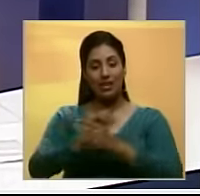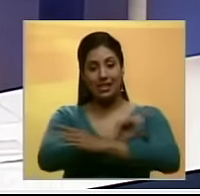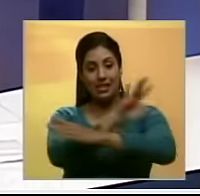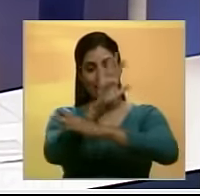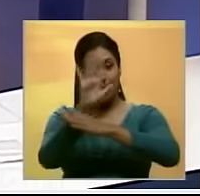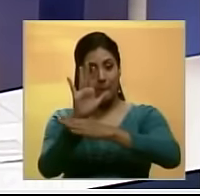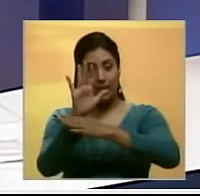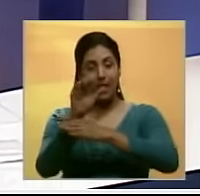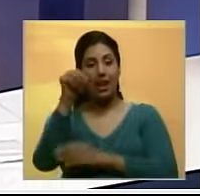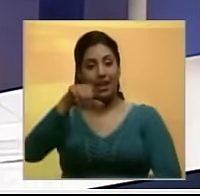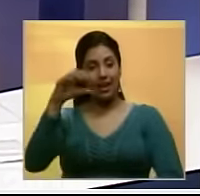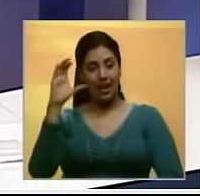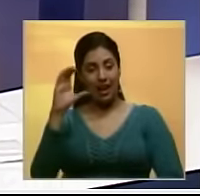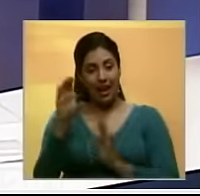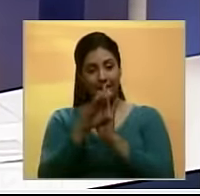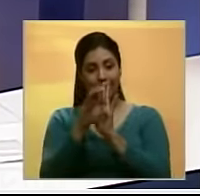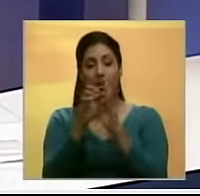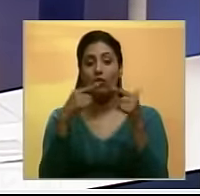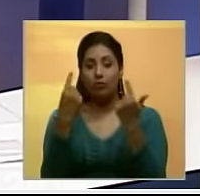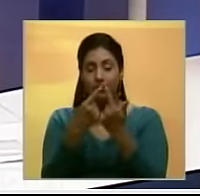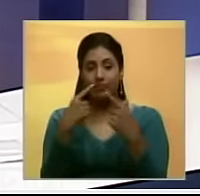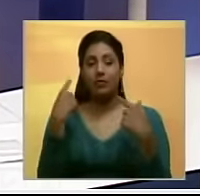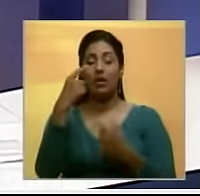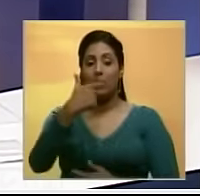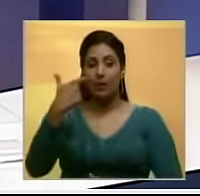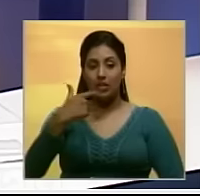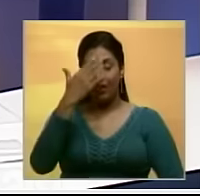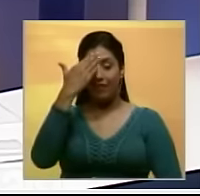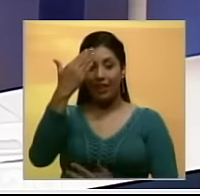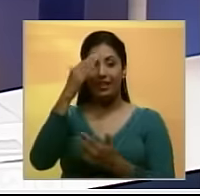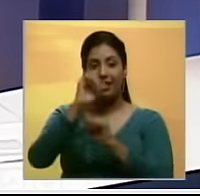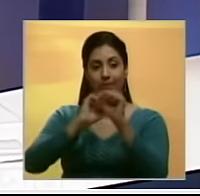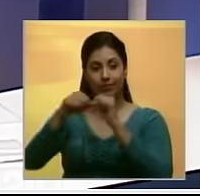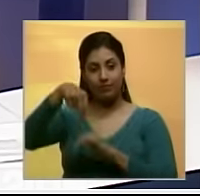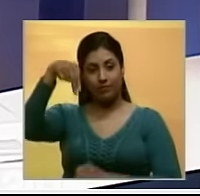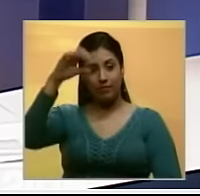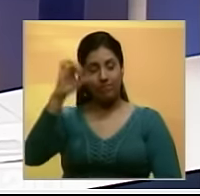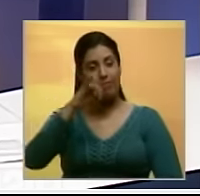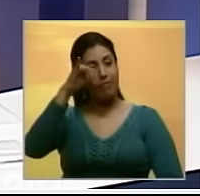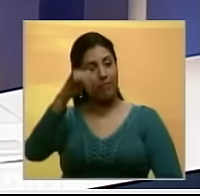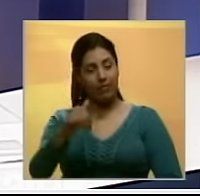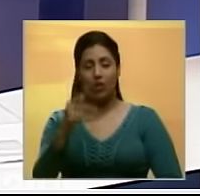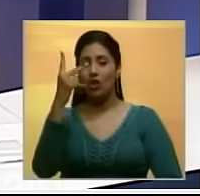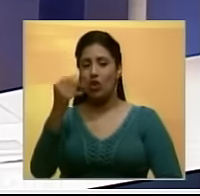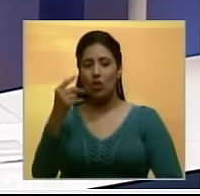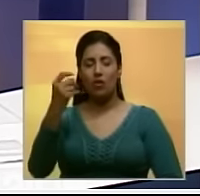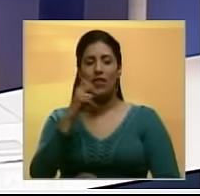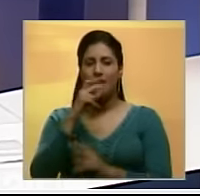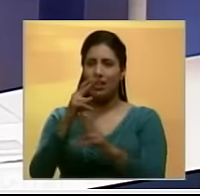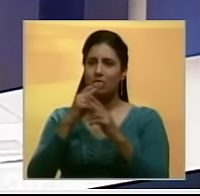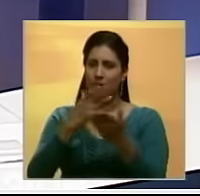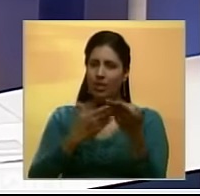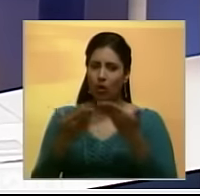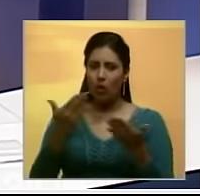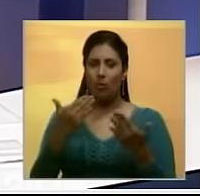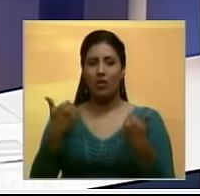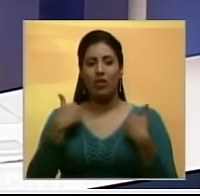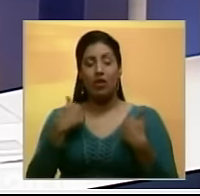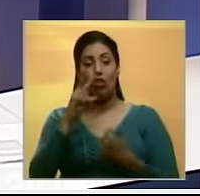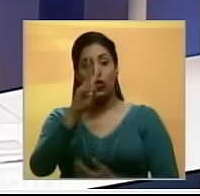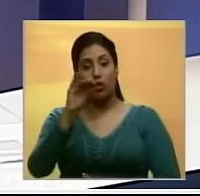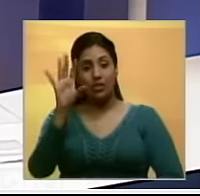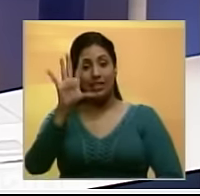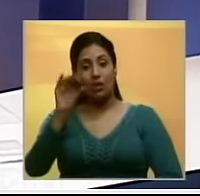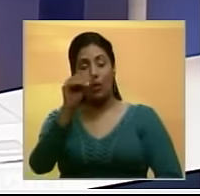de la Candelaria, la Asamblea de Ciudadanos de ese sector y el Frente en Defensa del Norte de Caracas denuncian la negativa de respuesta económica a los más de